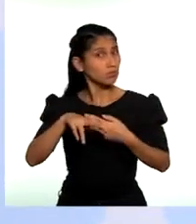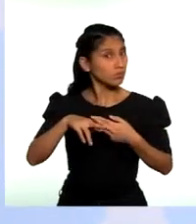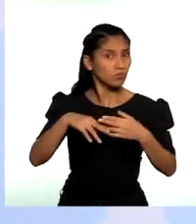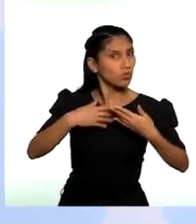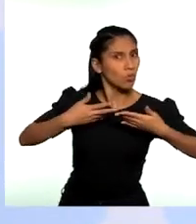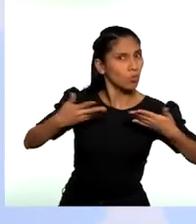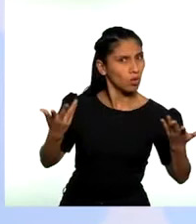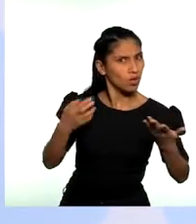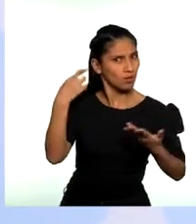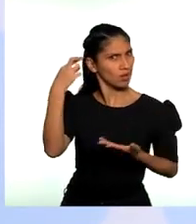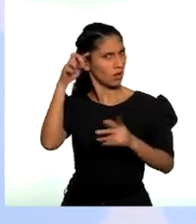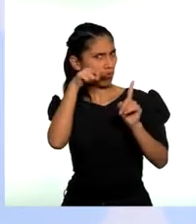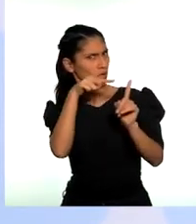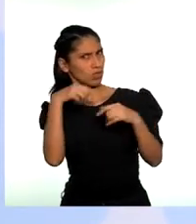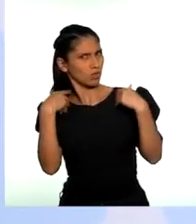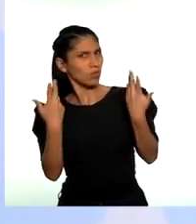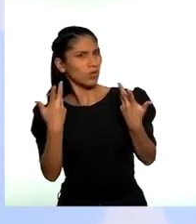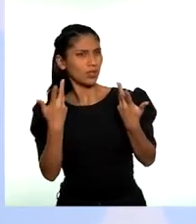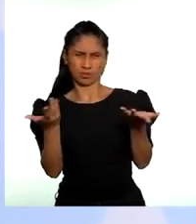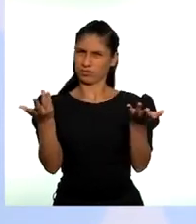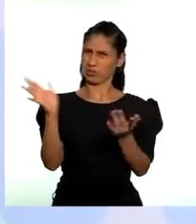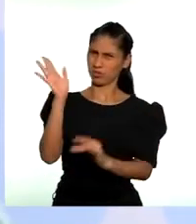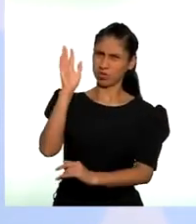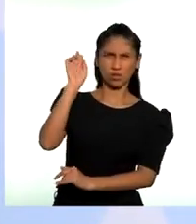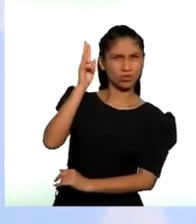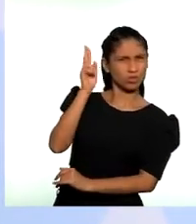¿Hola? ¿Docente?